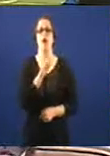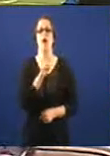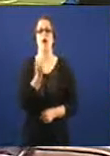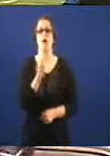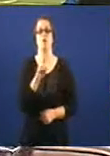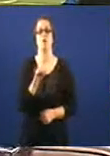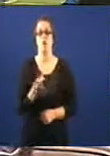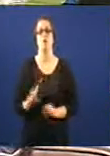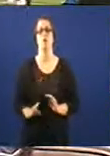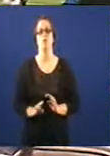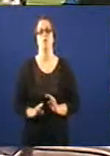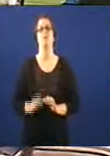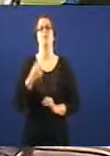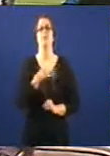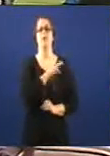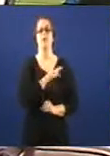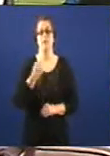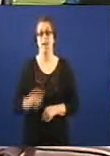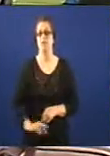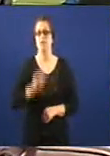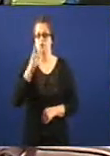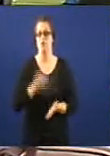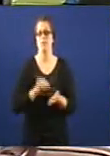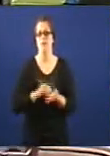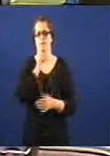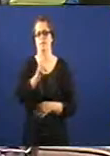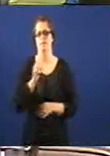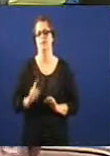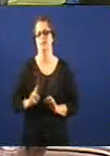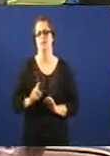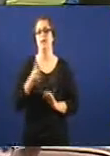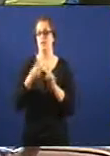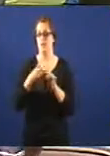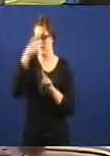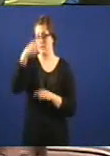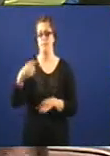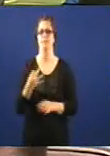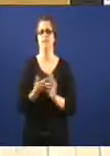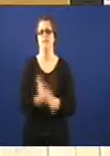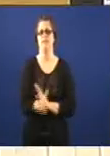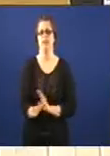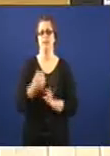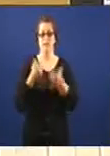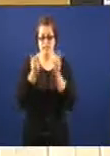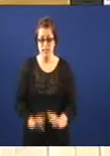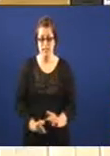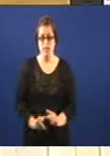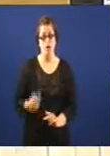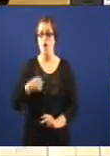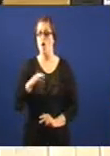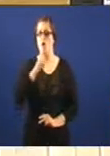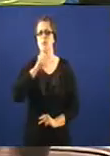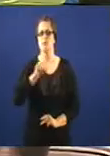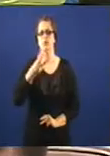señor Fajardo segunda chama de orden antes non lle dicen o que significaba terceira o senta o lle chamo a orden por terceira vez